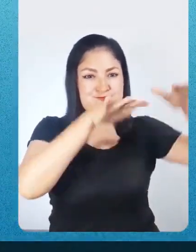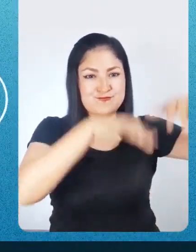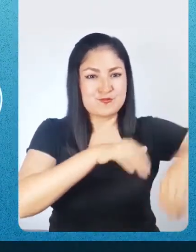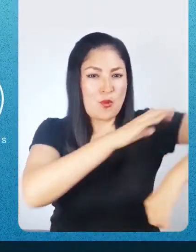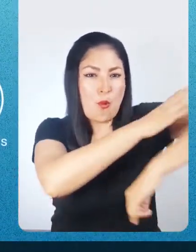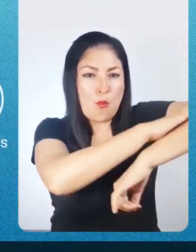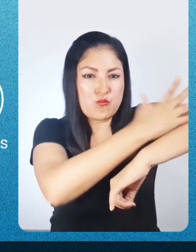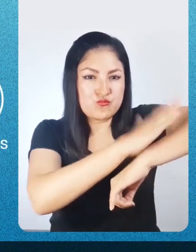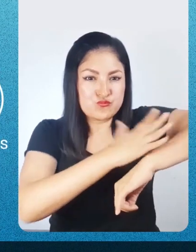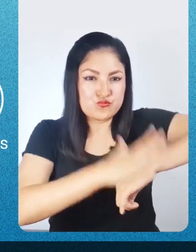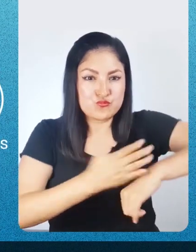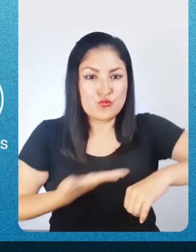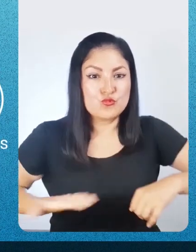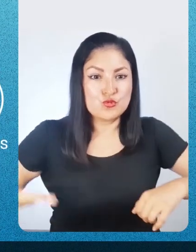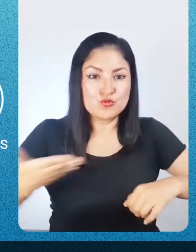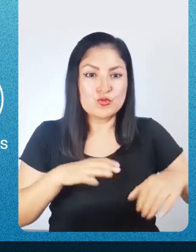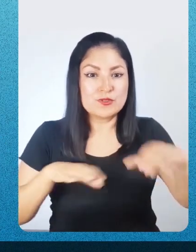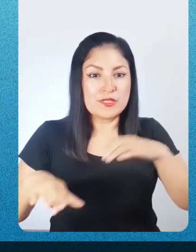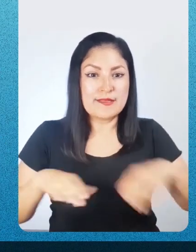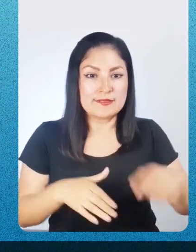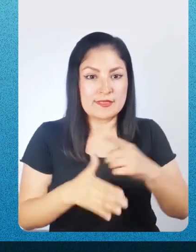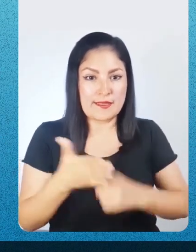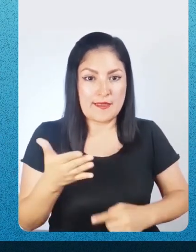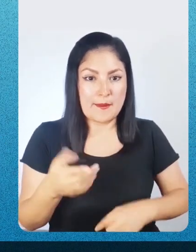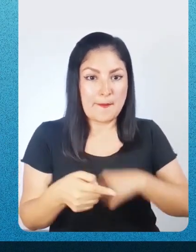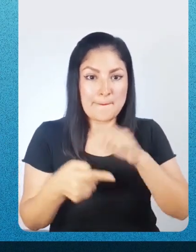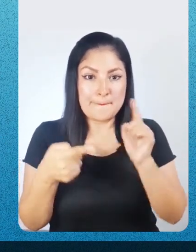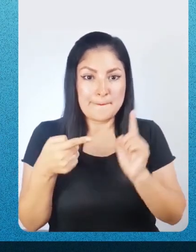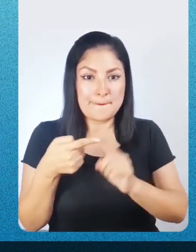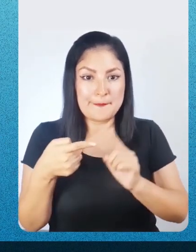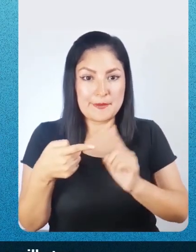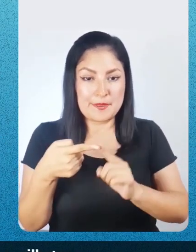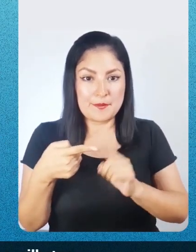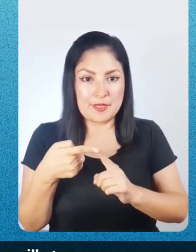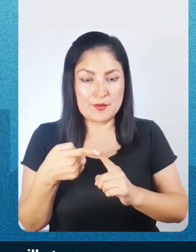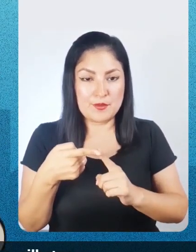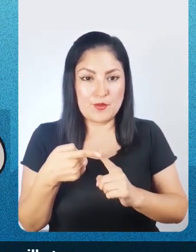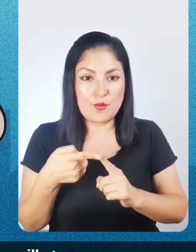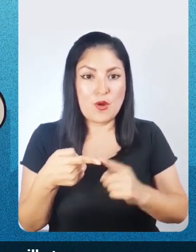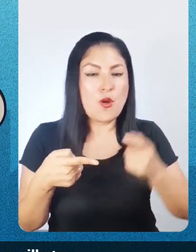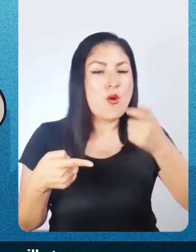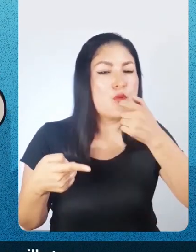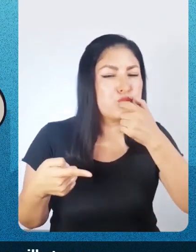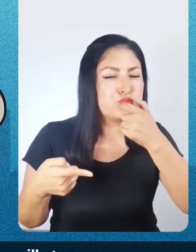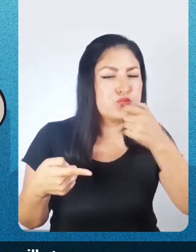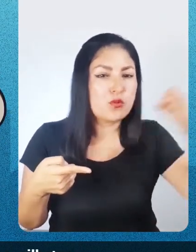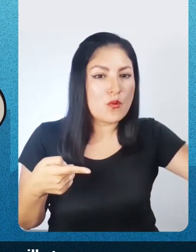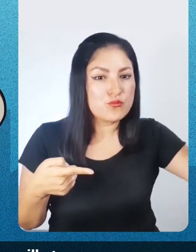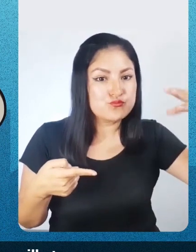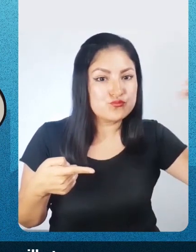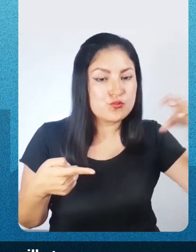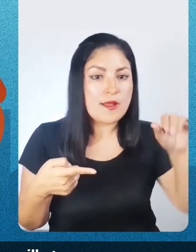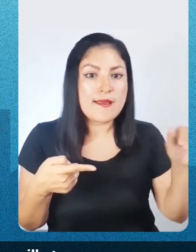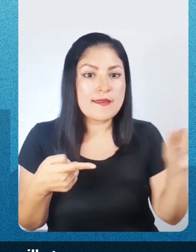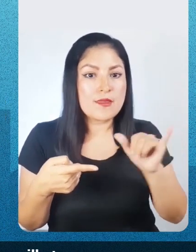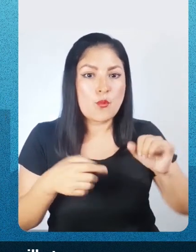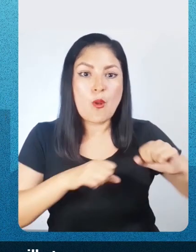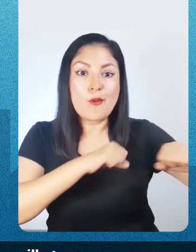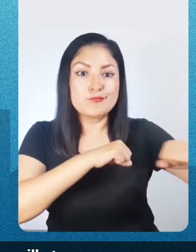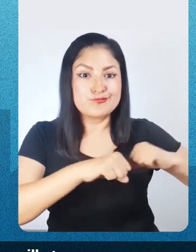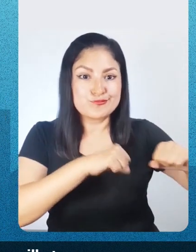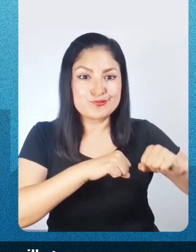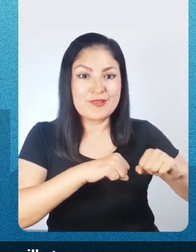alud, deslizamientos y derrumbes. Momento 1. El simulacro inicia con el sonido de bocinas,